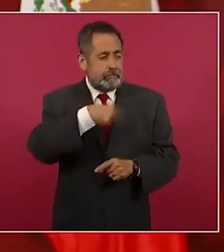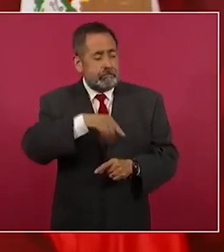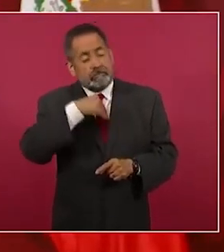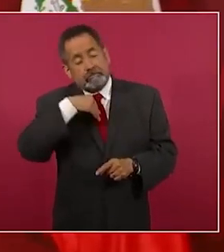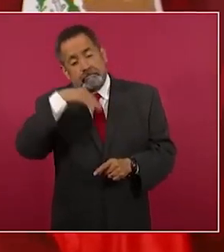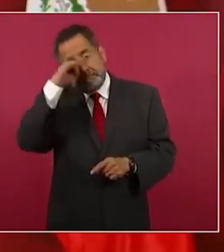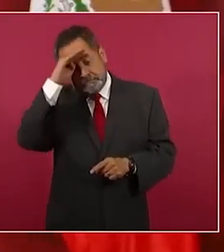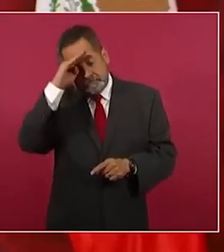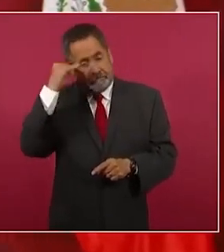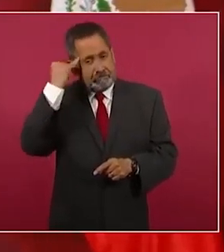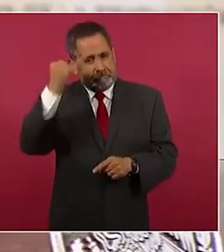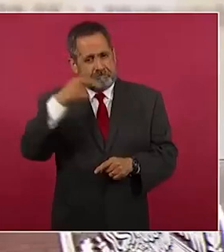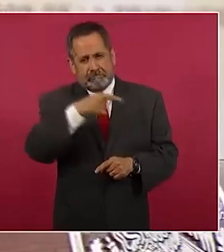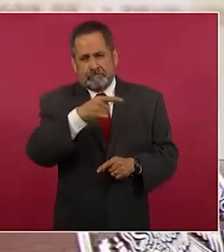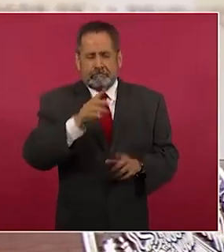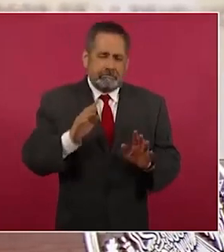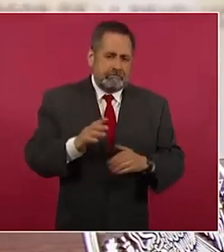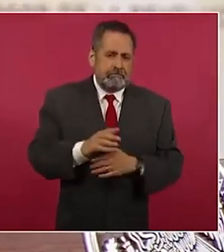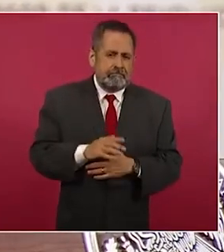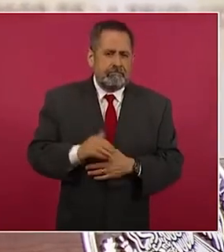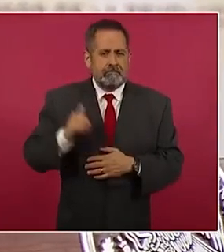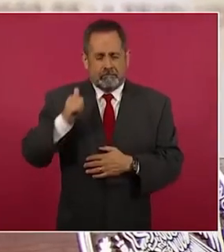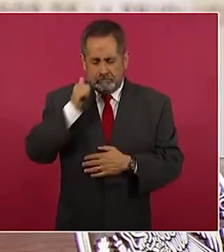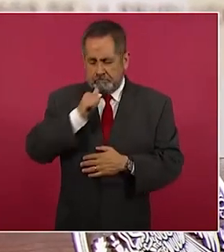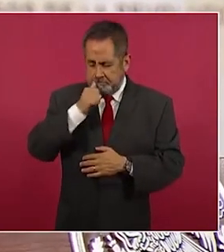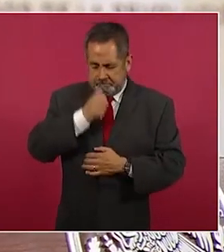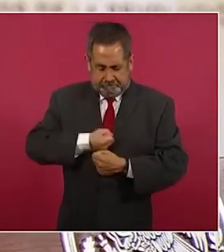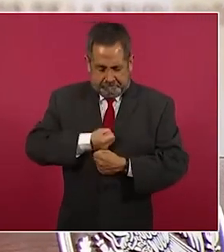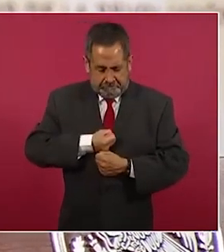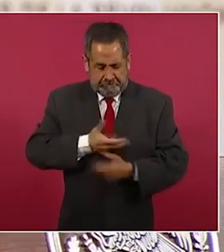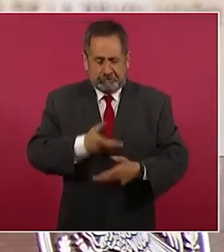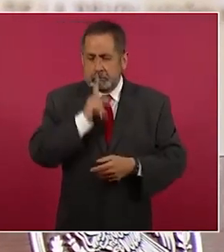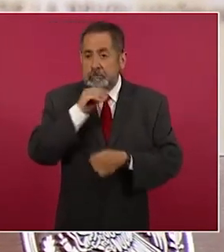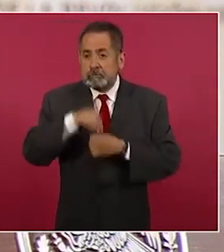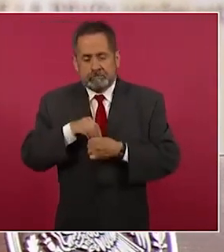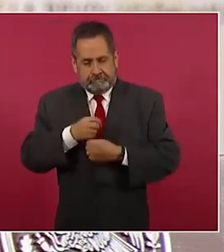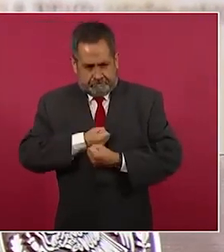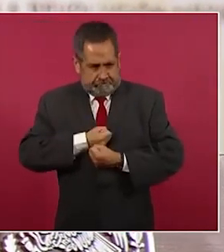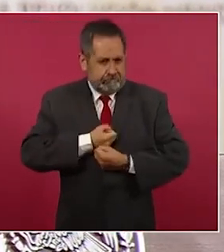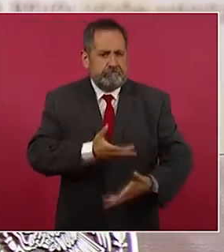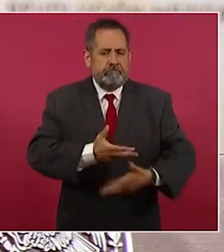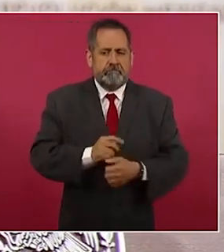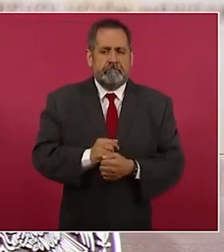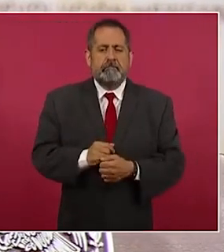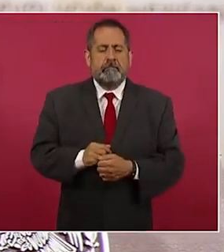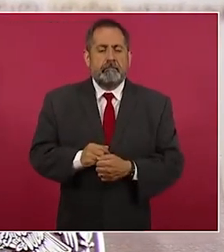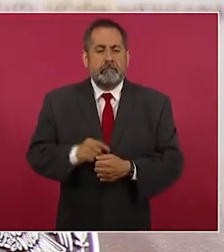porque yo siempre digo lo que pienso, mi pecho no es bodega,